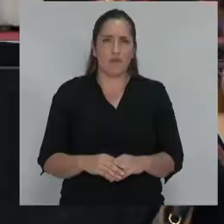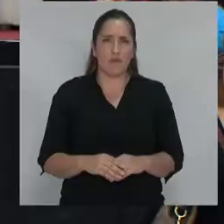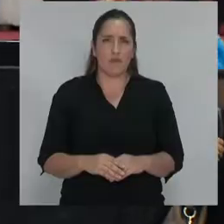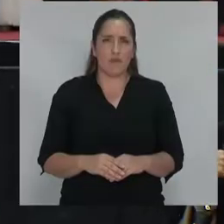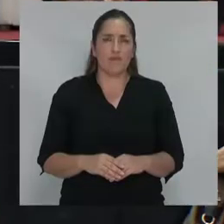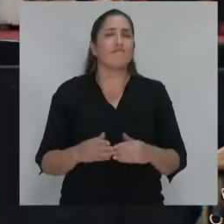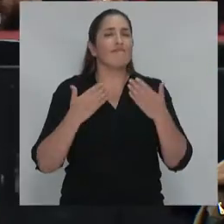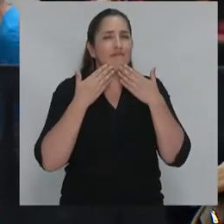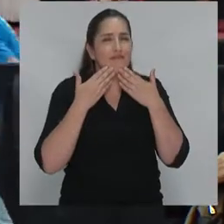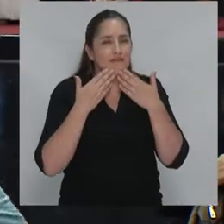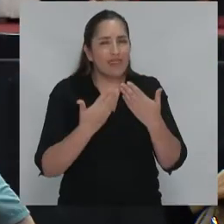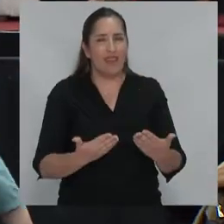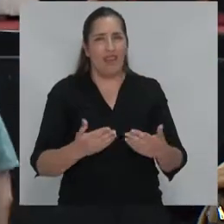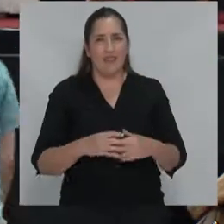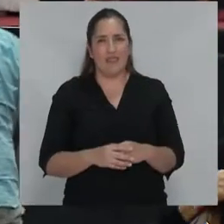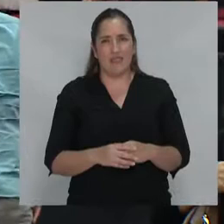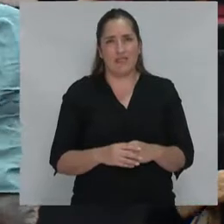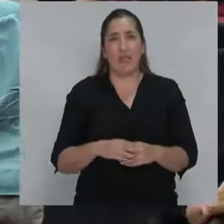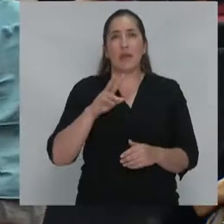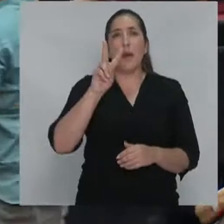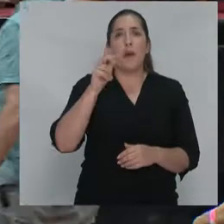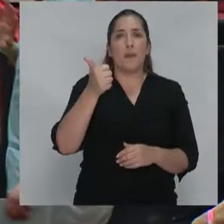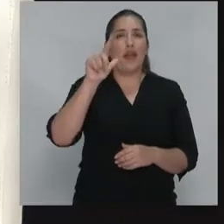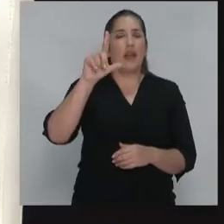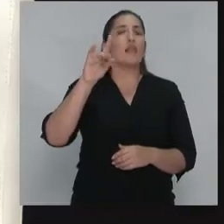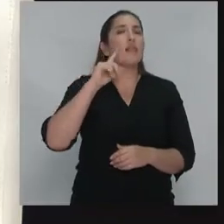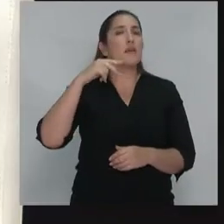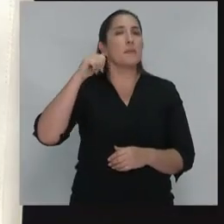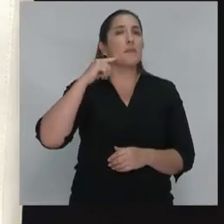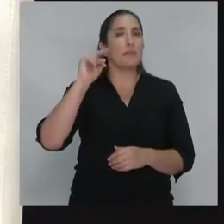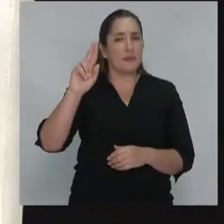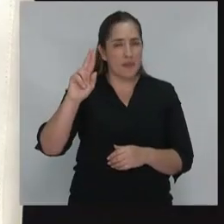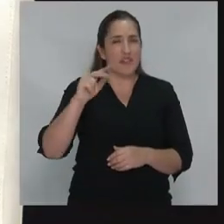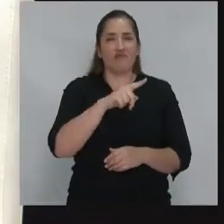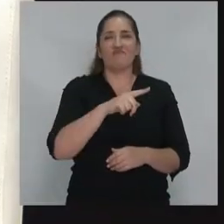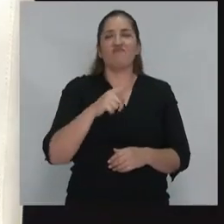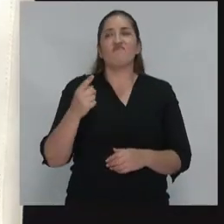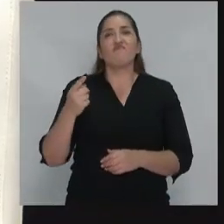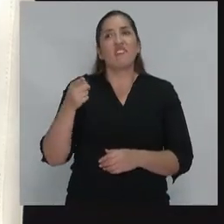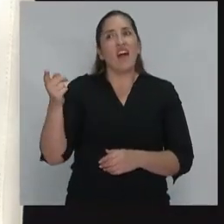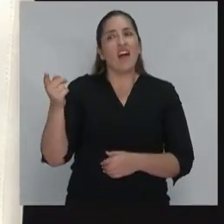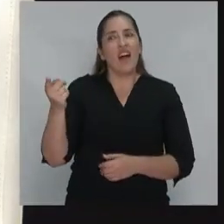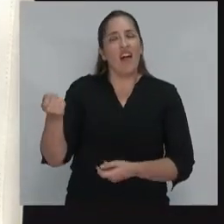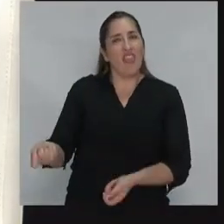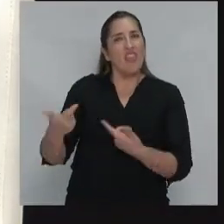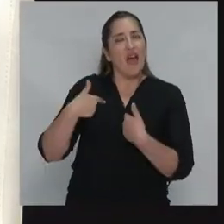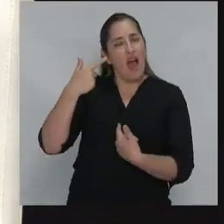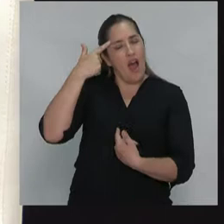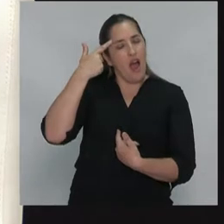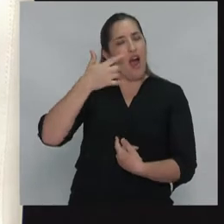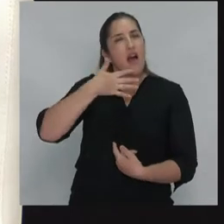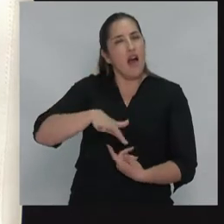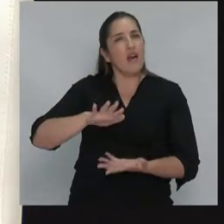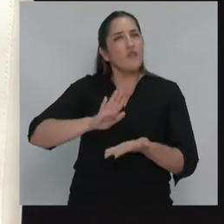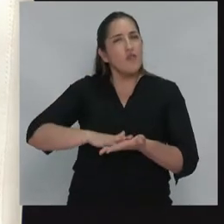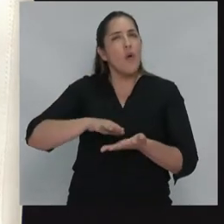muchísimas gracias vladimir vladimir nos habla también de una crisis y nos hablas